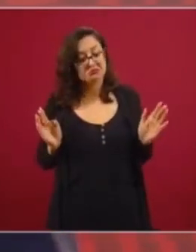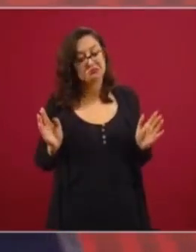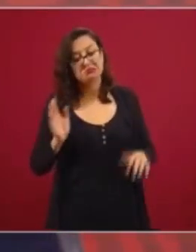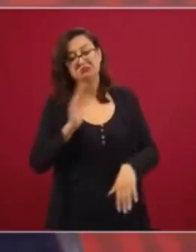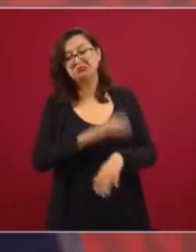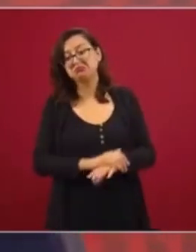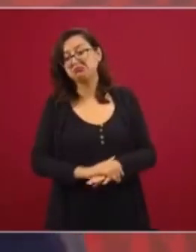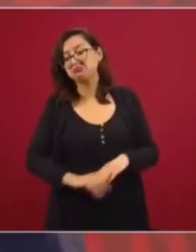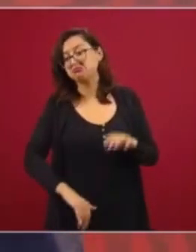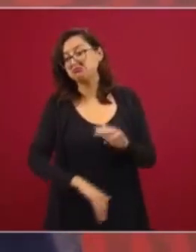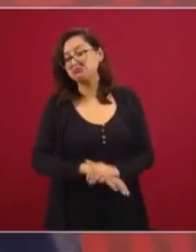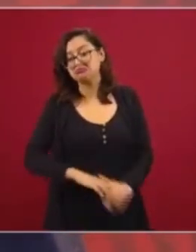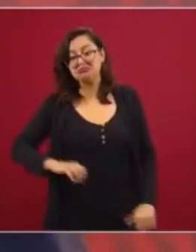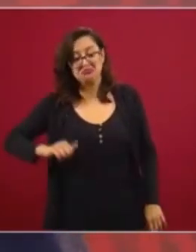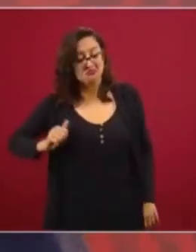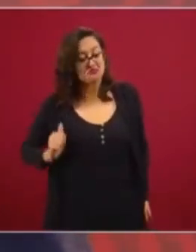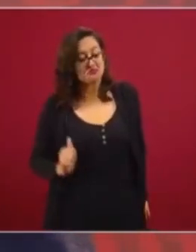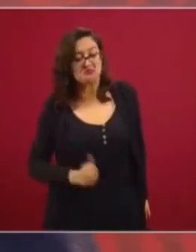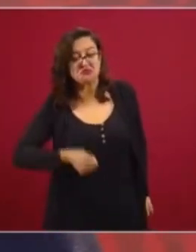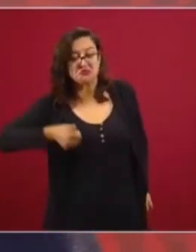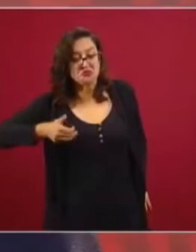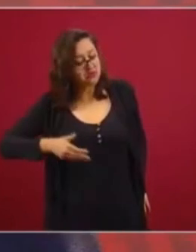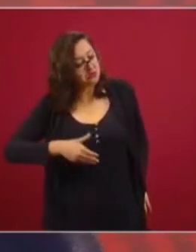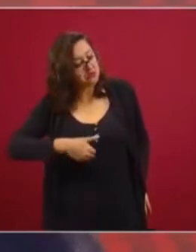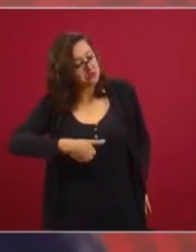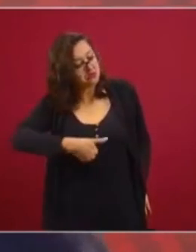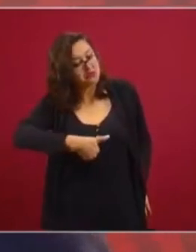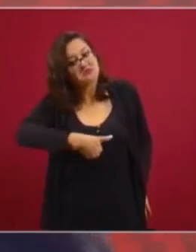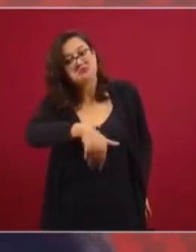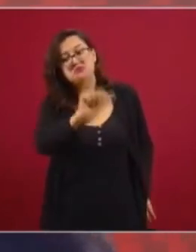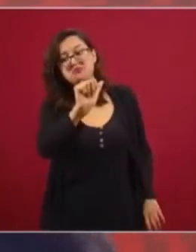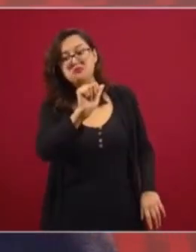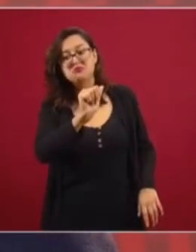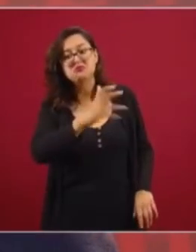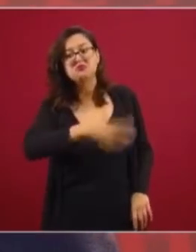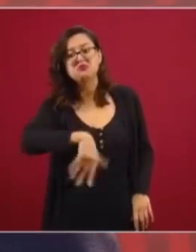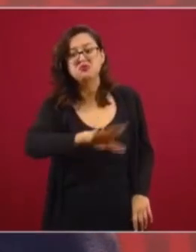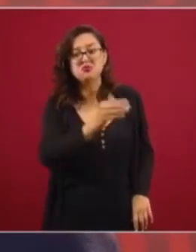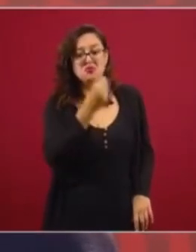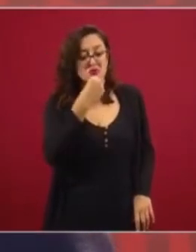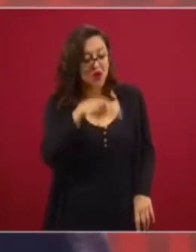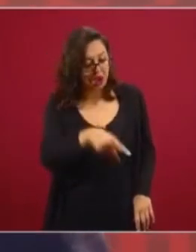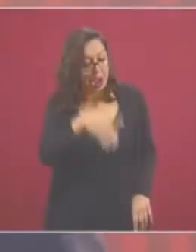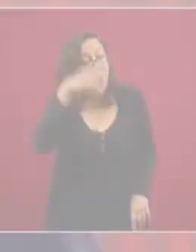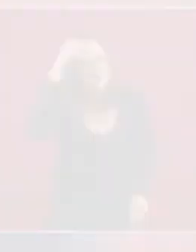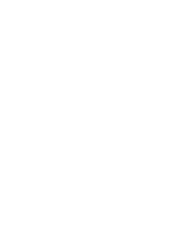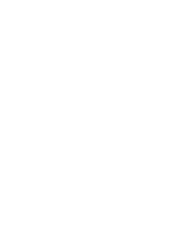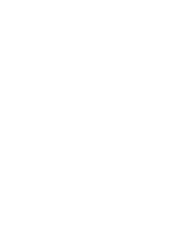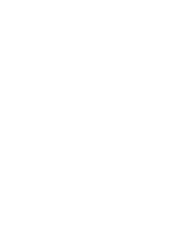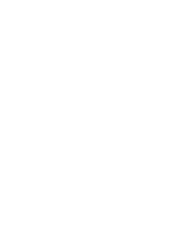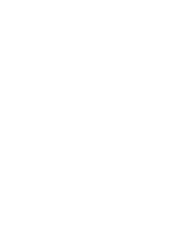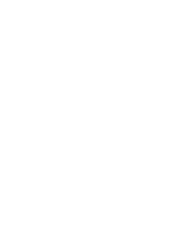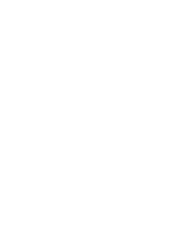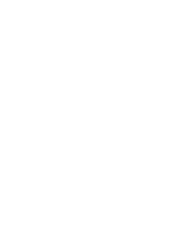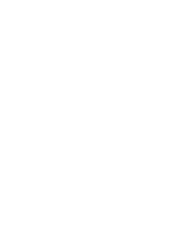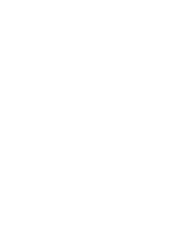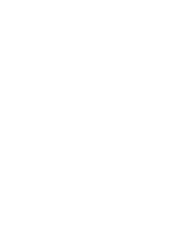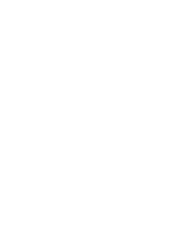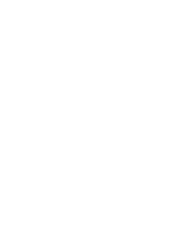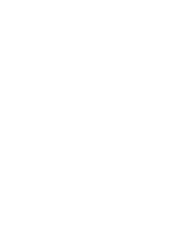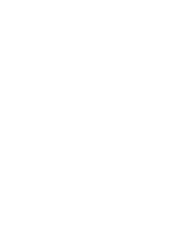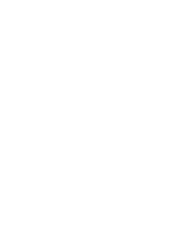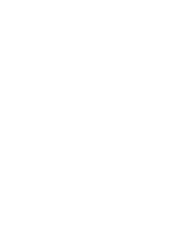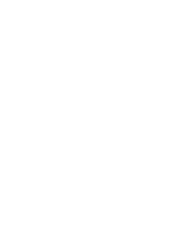vete tú a buscar tu comida, aprende. Bien. Bien.